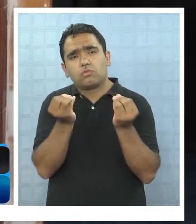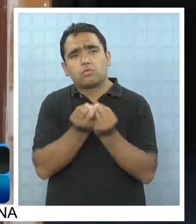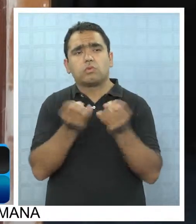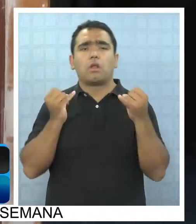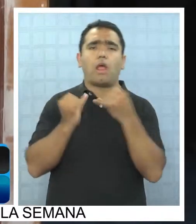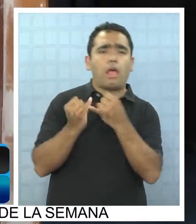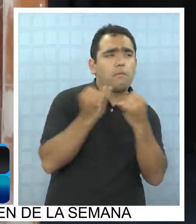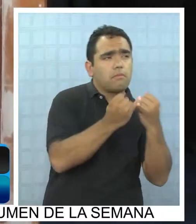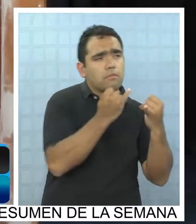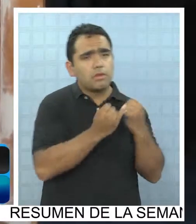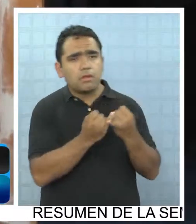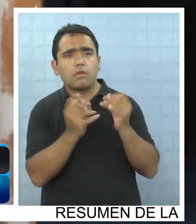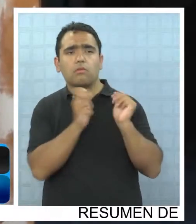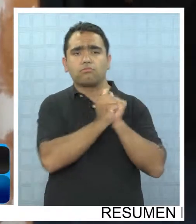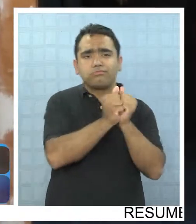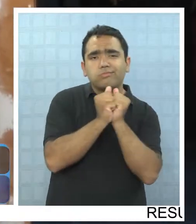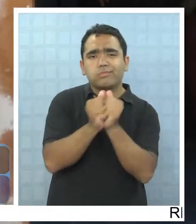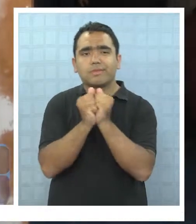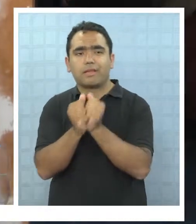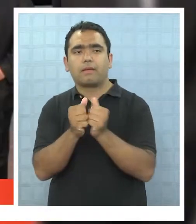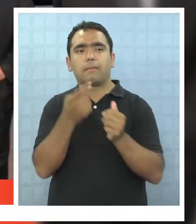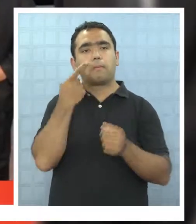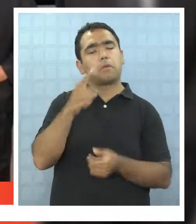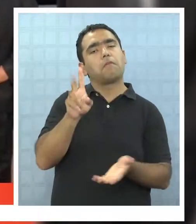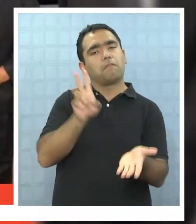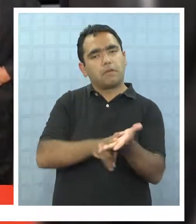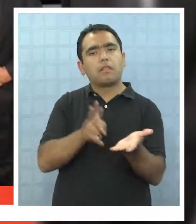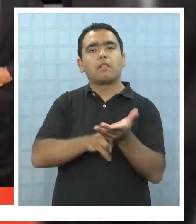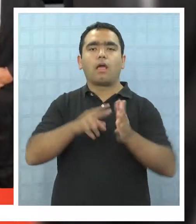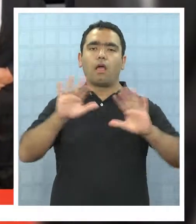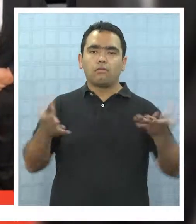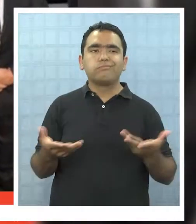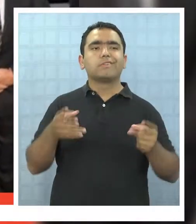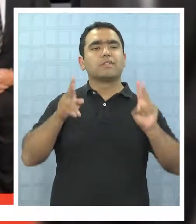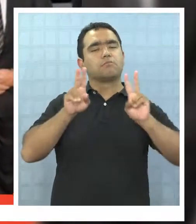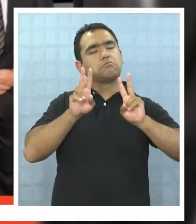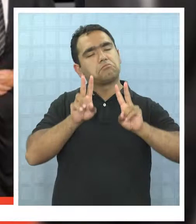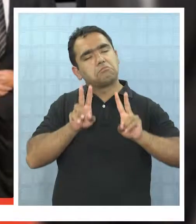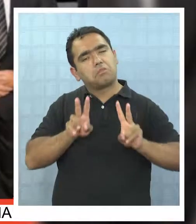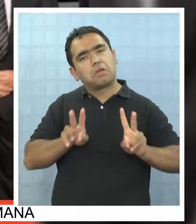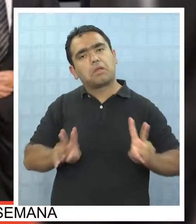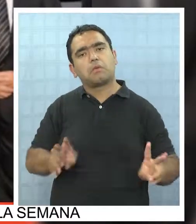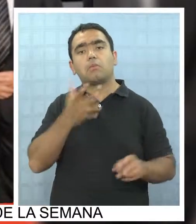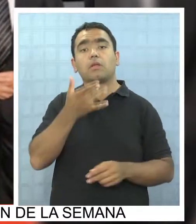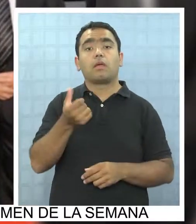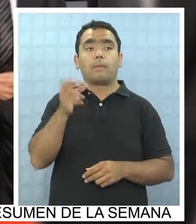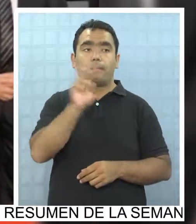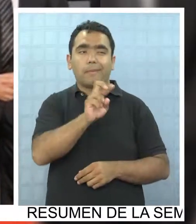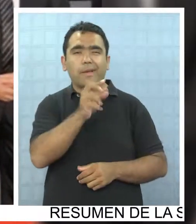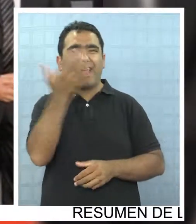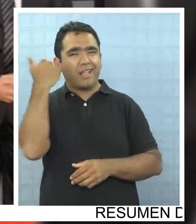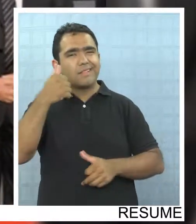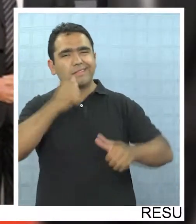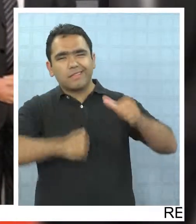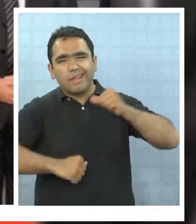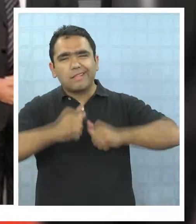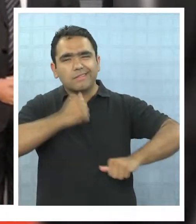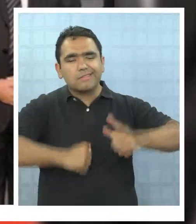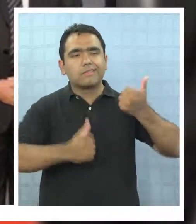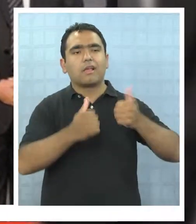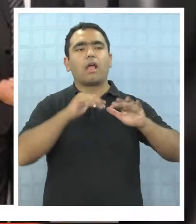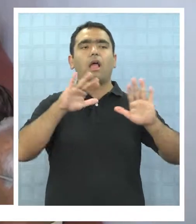nosotros como los amigos, colegas, pero la verdad es que ahora estamos muy tranquilos porque él, lamentablemente, sufrió bastante